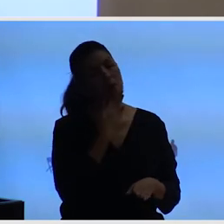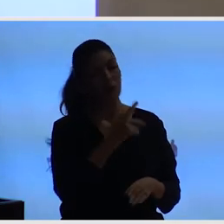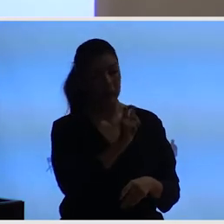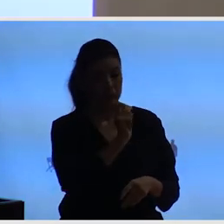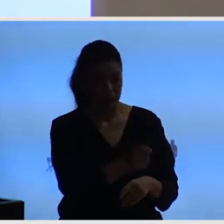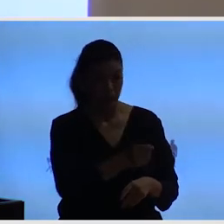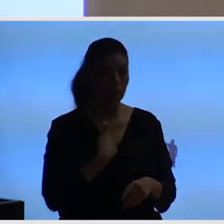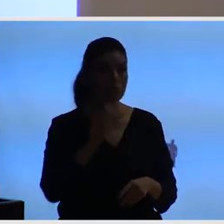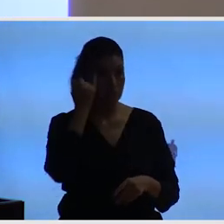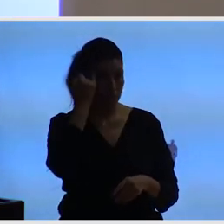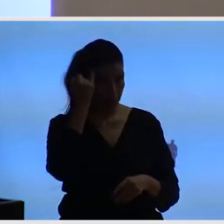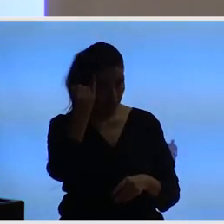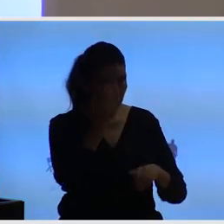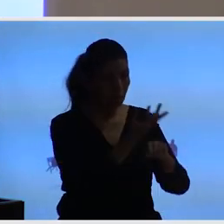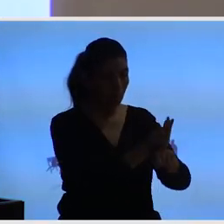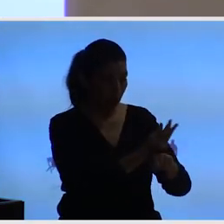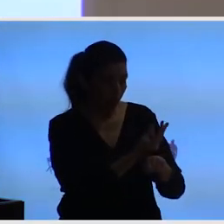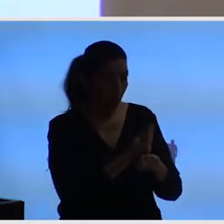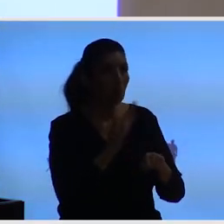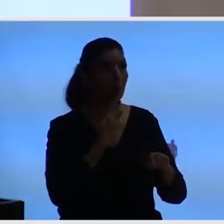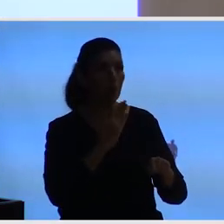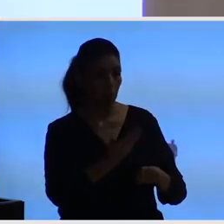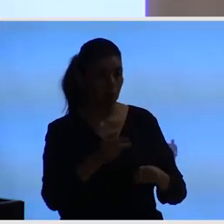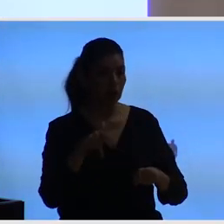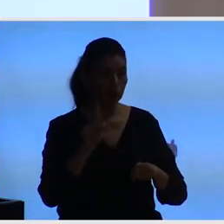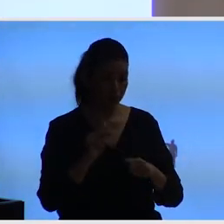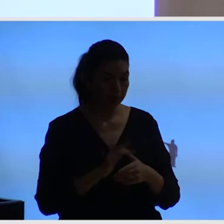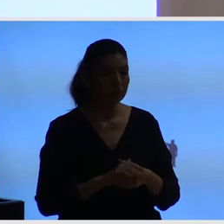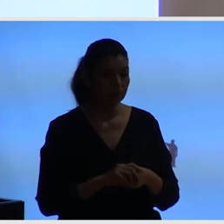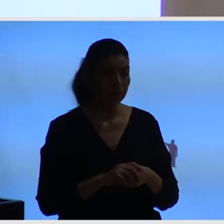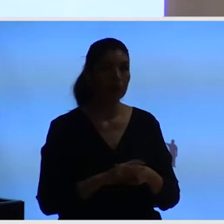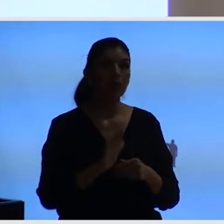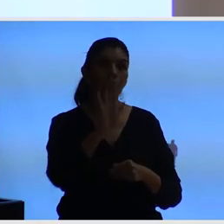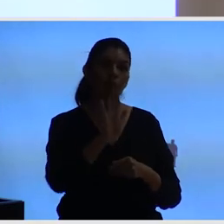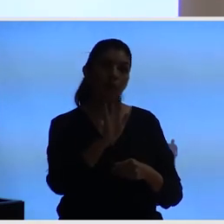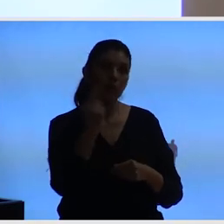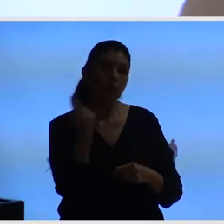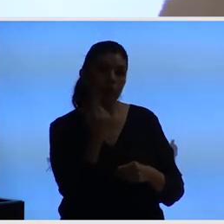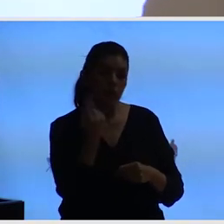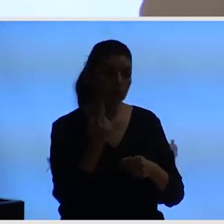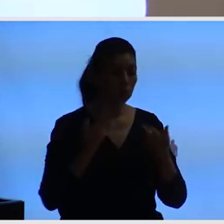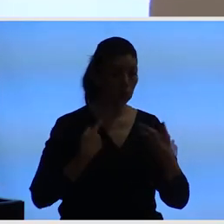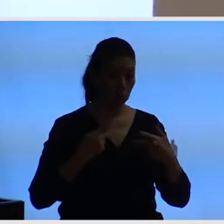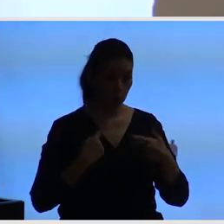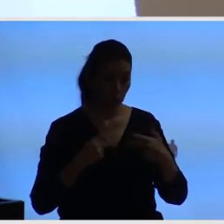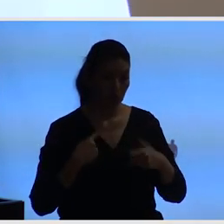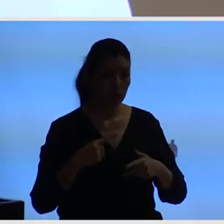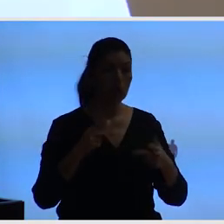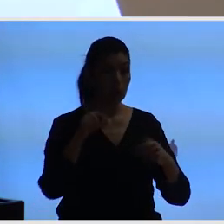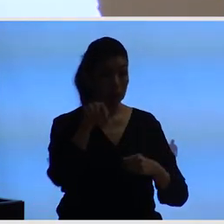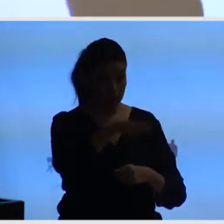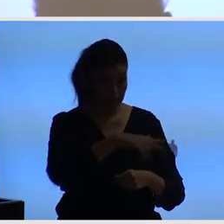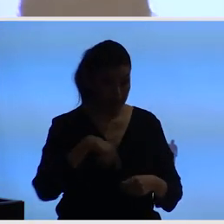el interés de medir estas cosas. La intervención táctica, las echas con la comunidad. Y entonces, todos estos pasos